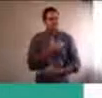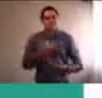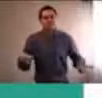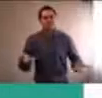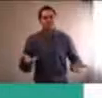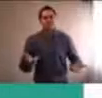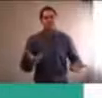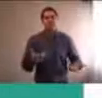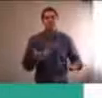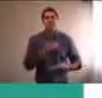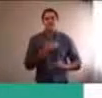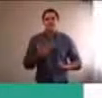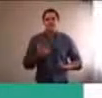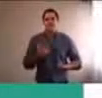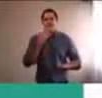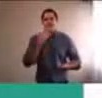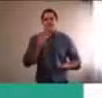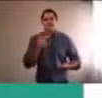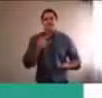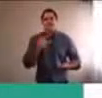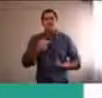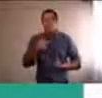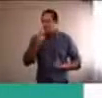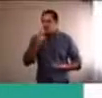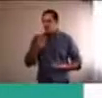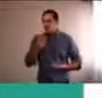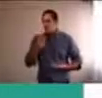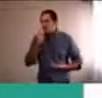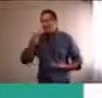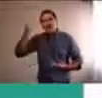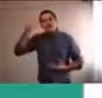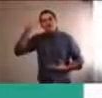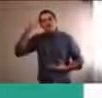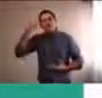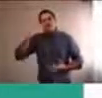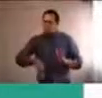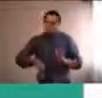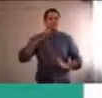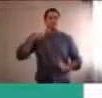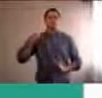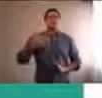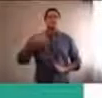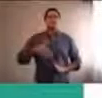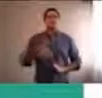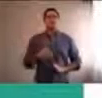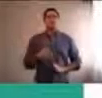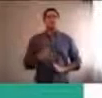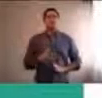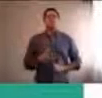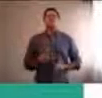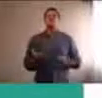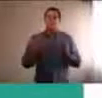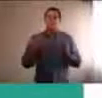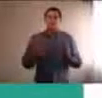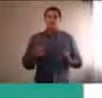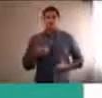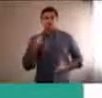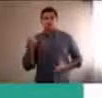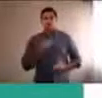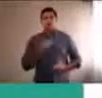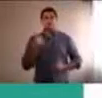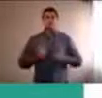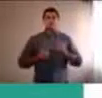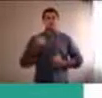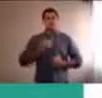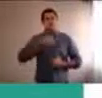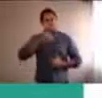aprendizaje con una huella diferente. Y nosotras somos unas convencidas que eso tiene que estar apuntado a todo lo que tiene que ver con las